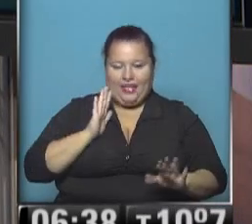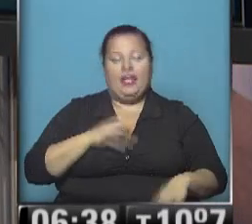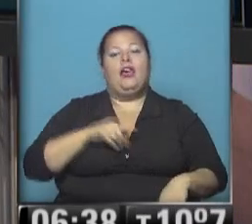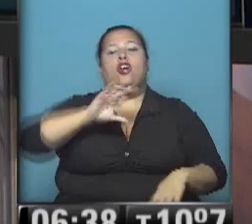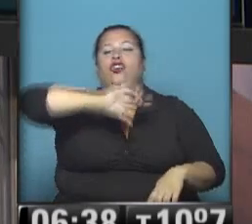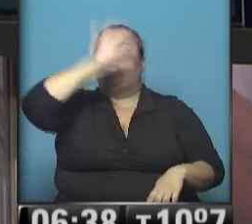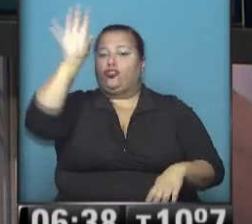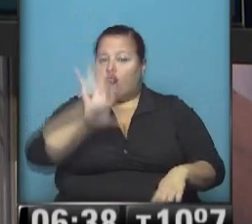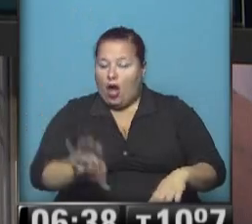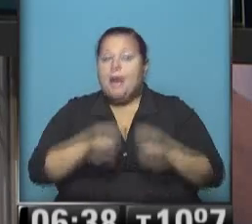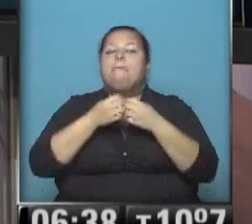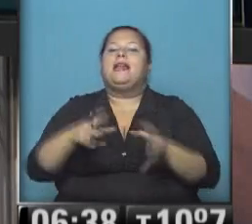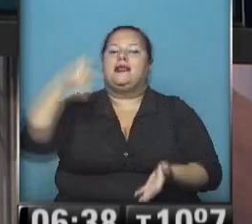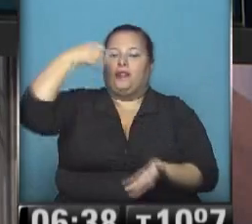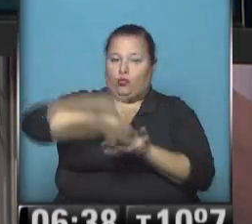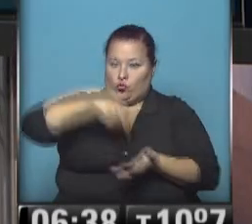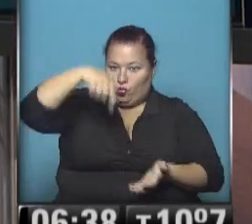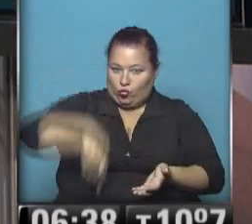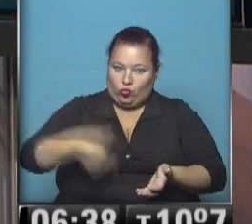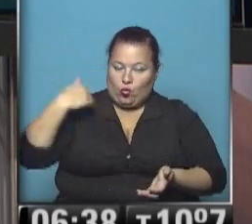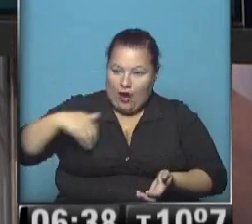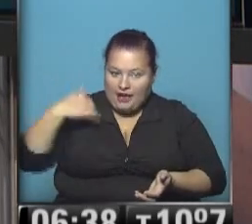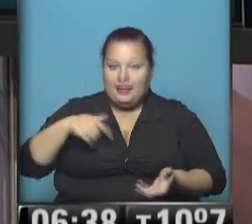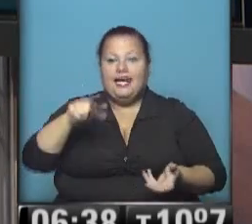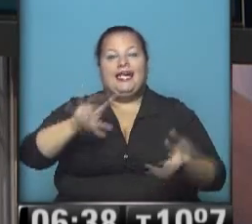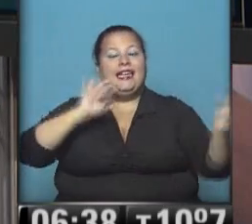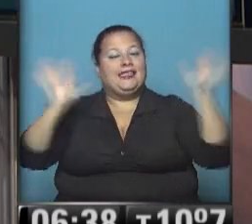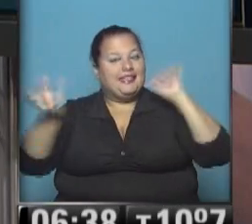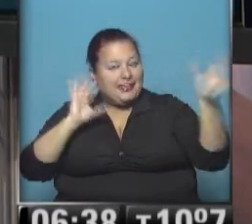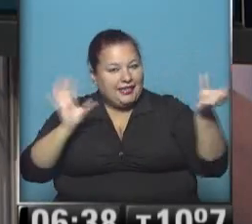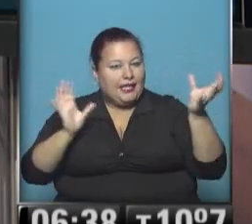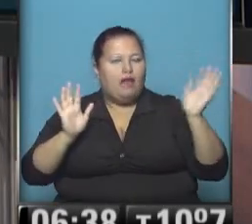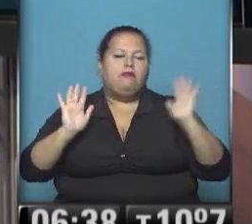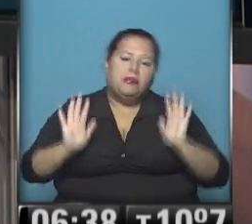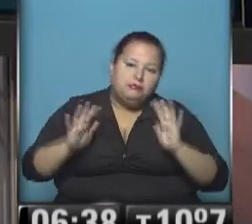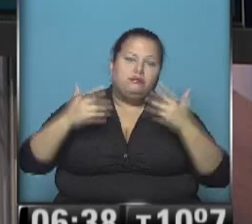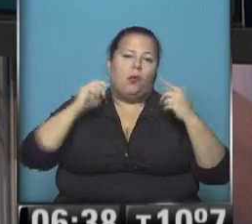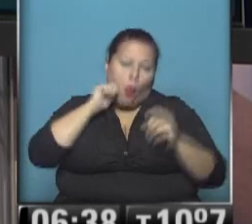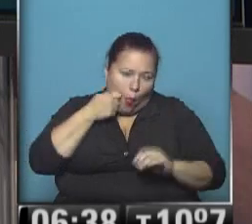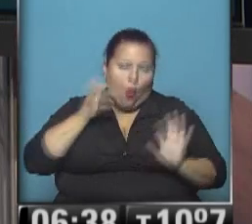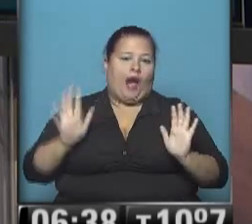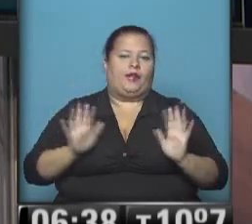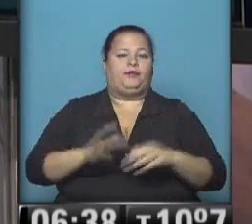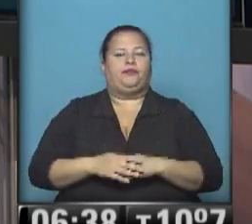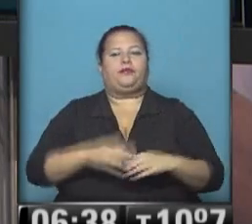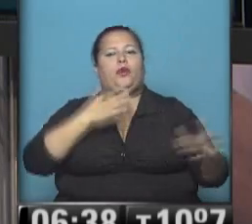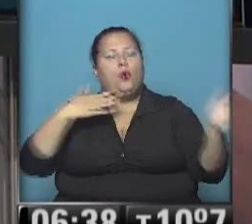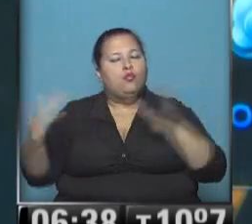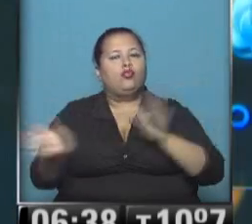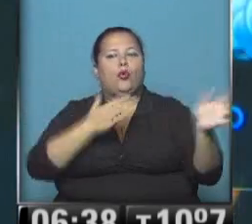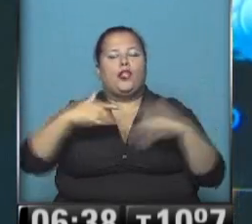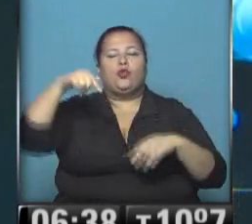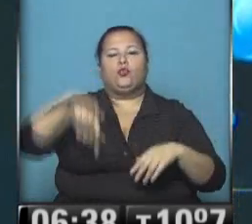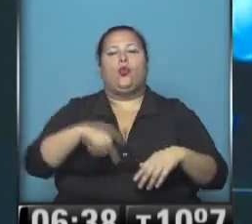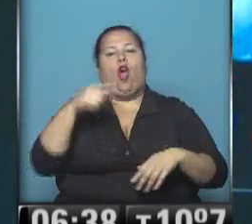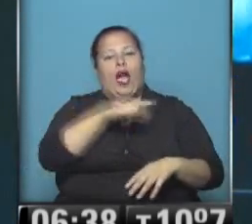en el resto del país comenzando por el sur argentino allí las condiciones meteorológicas serán dentro de todo bastante buenas ha soplado mucho viento del